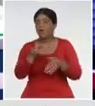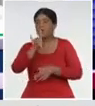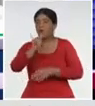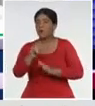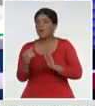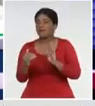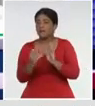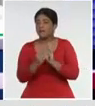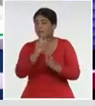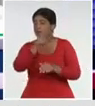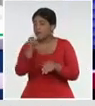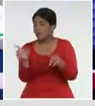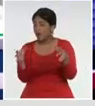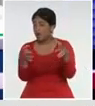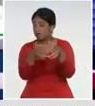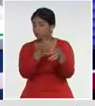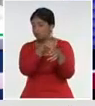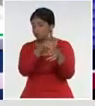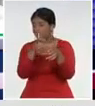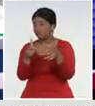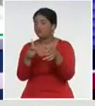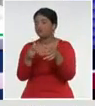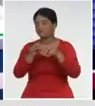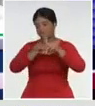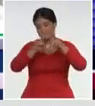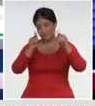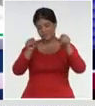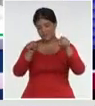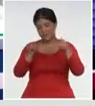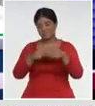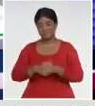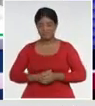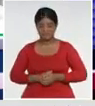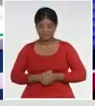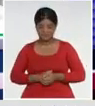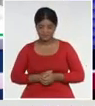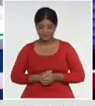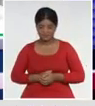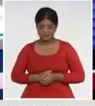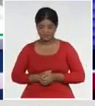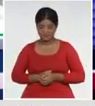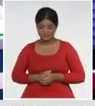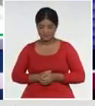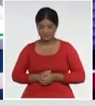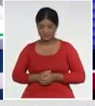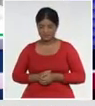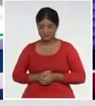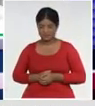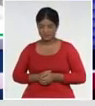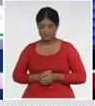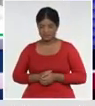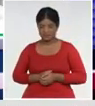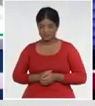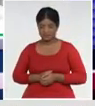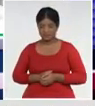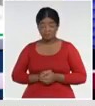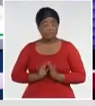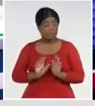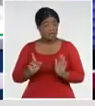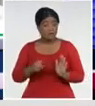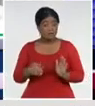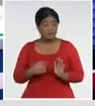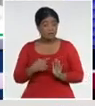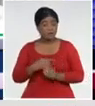lo largo y ancho del territorio nacional reciben la segunda dosis de Soberana 02 y Abdala. De esta manera, doctor, estamos